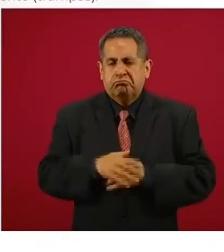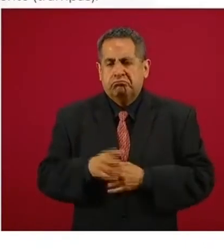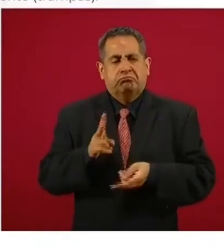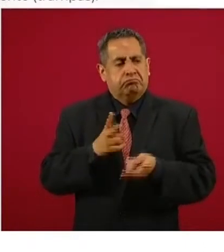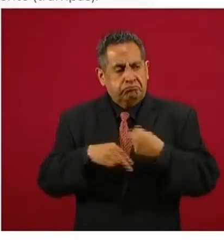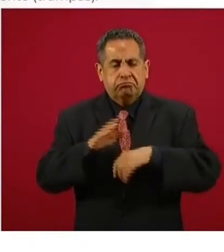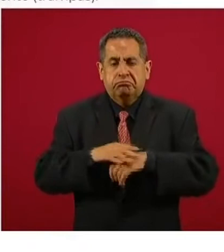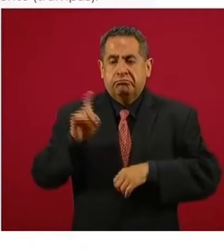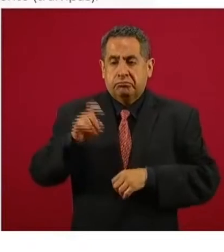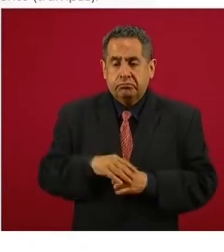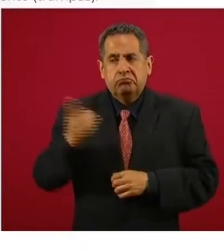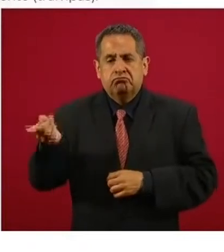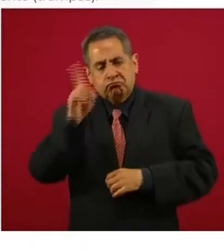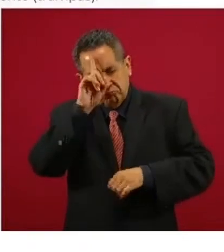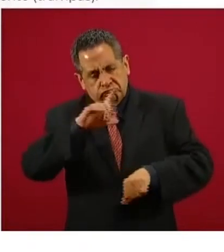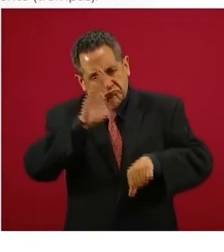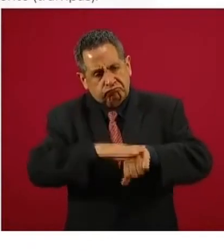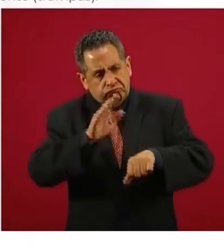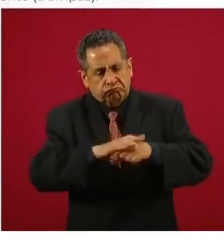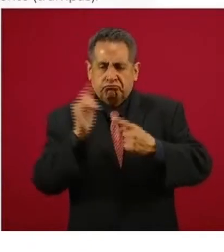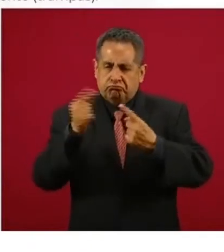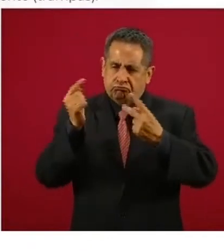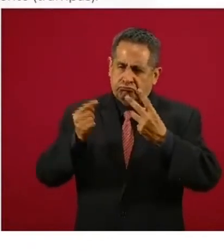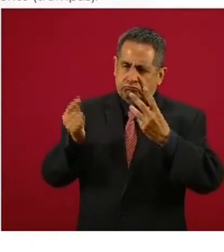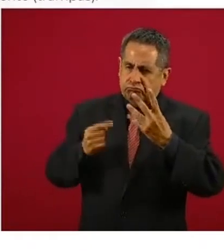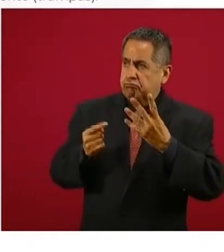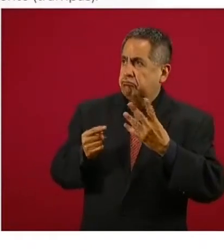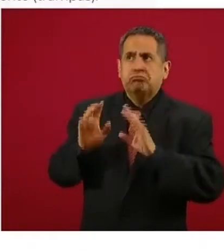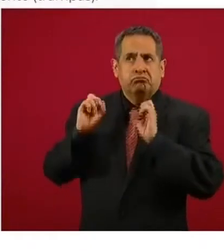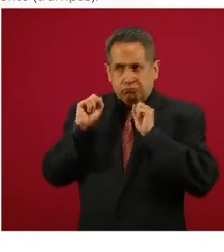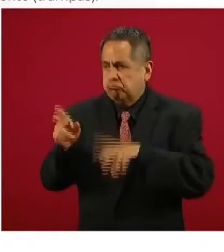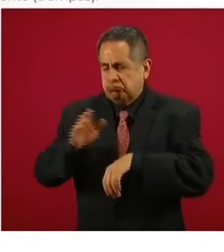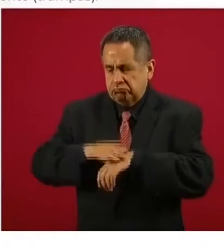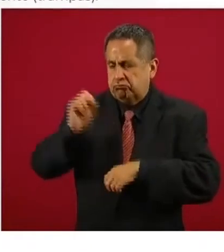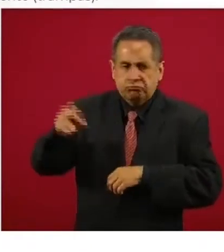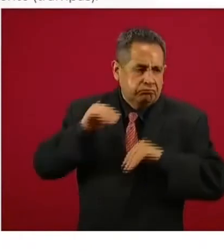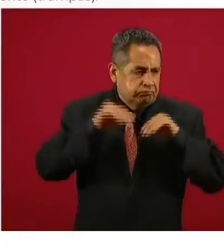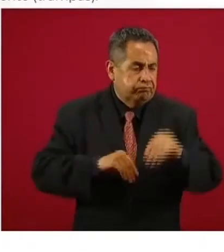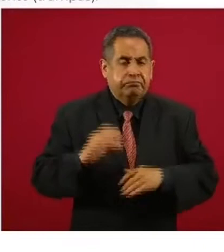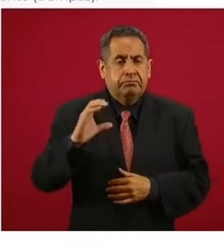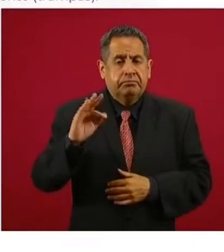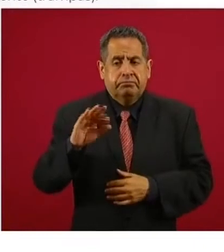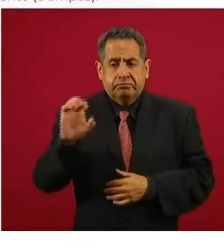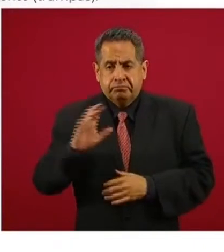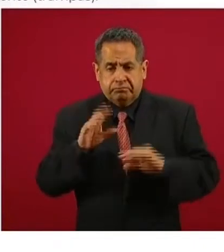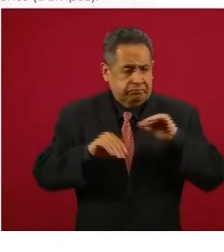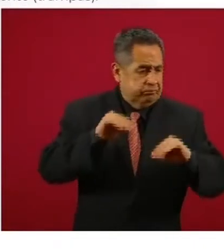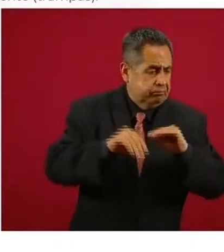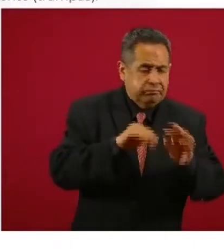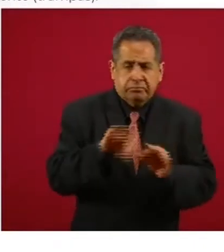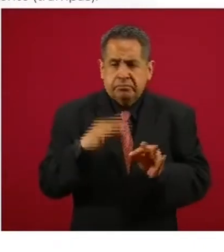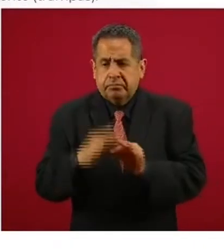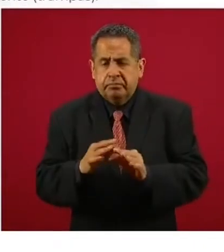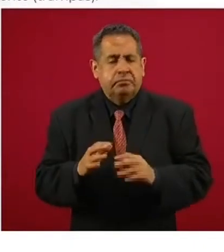hicieron unas recomendaciones, todas estas recomendaciones ya fueron atendidas por la Comisión Federal de Electricidad. Voy a nada más